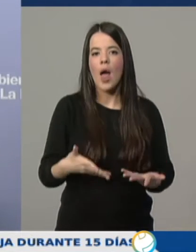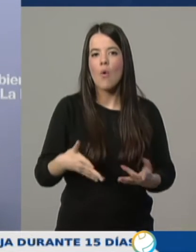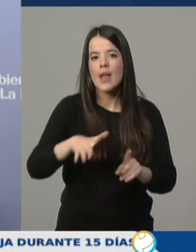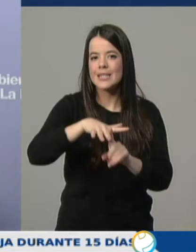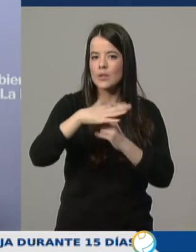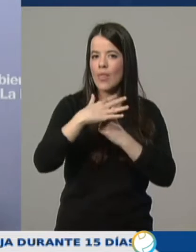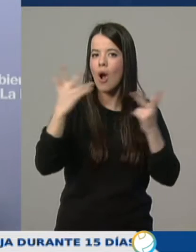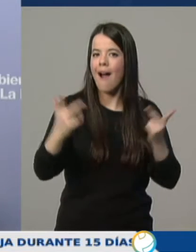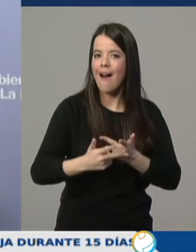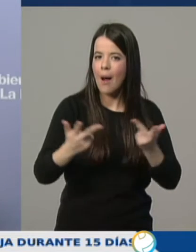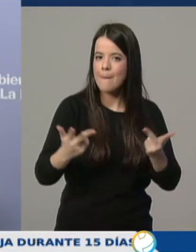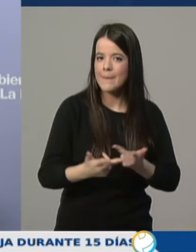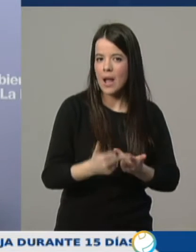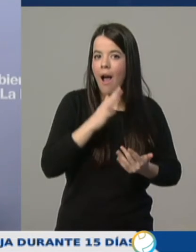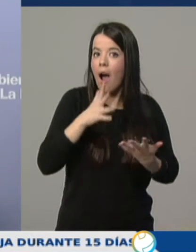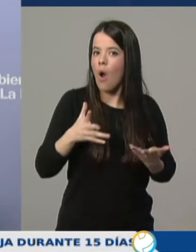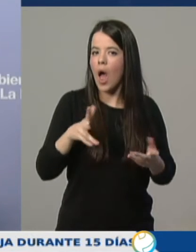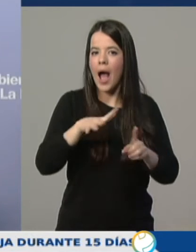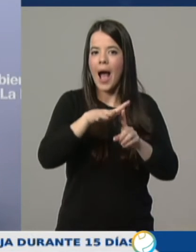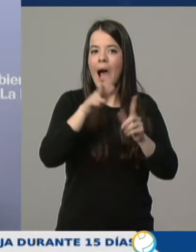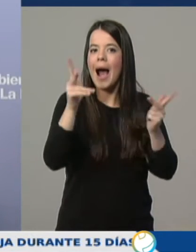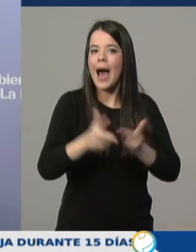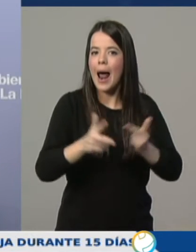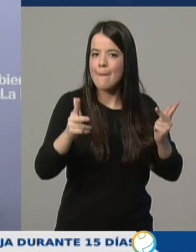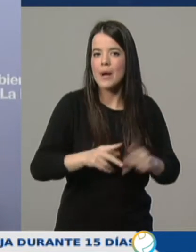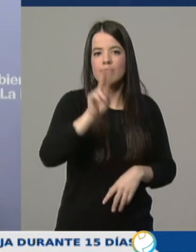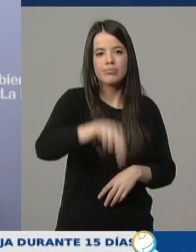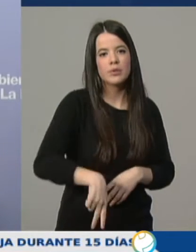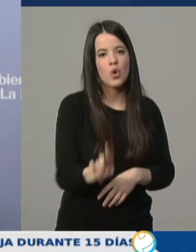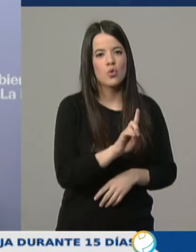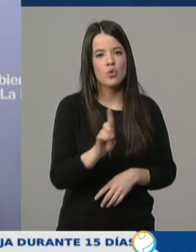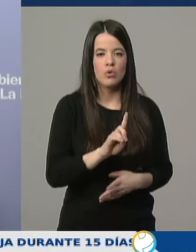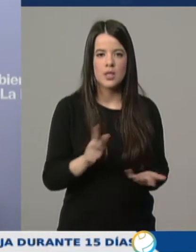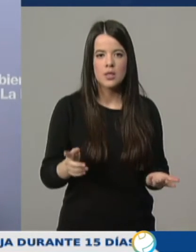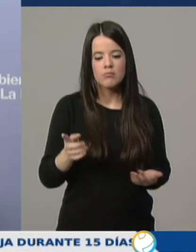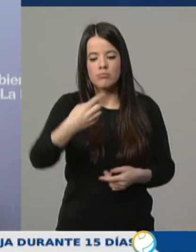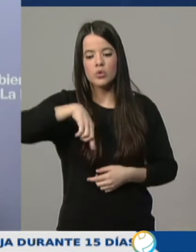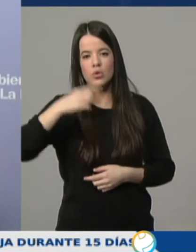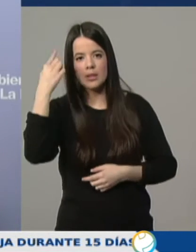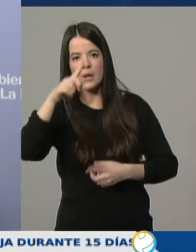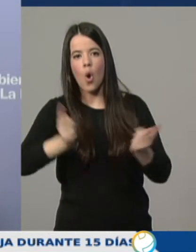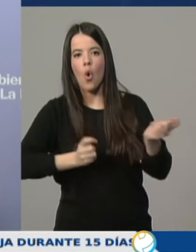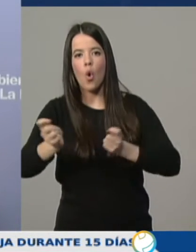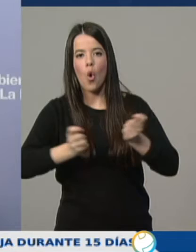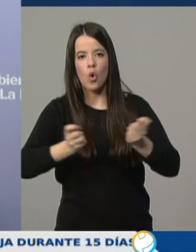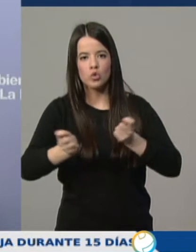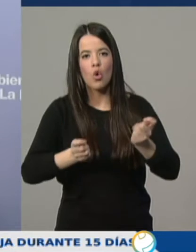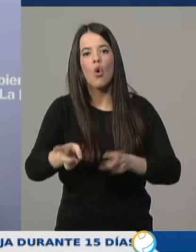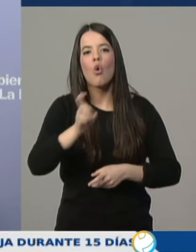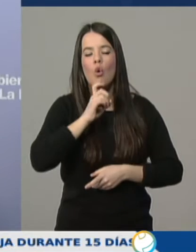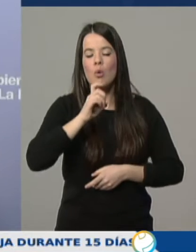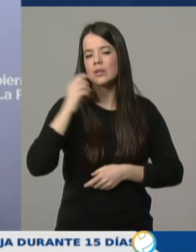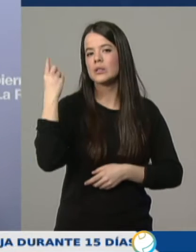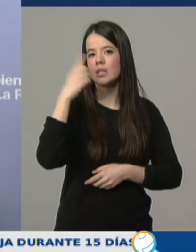no es grave a priori, que no es grave a priori, que sabemos cómo controlarla y que, indudablemente,